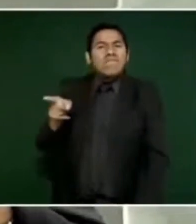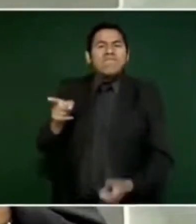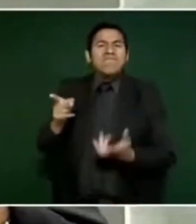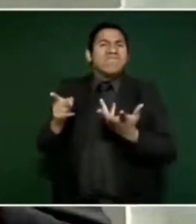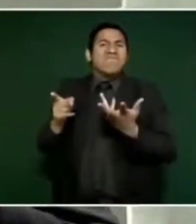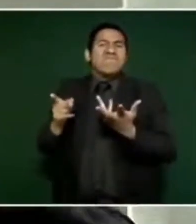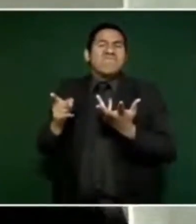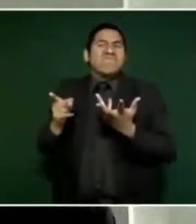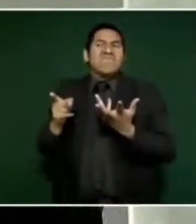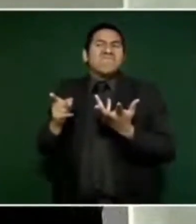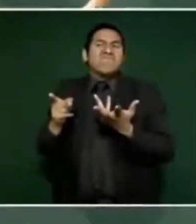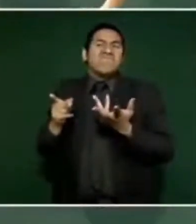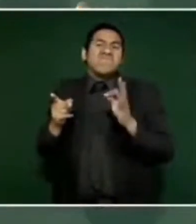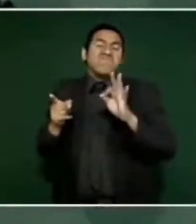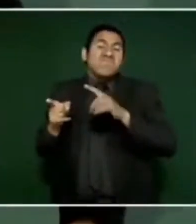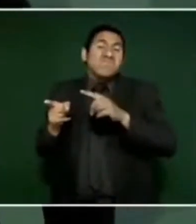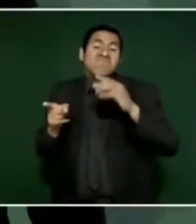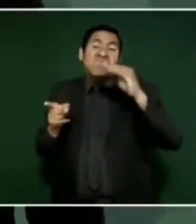que